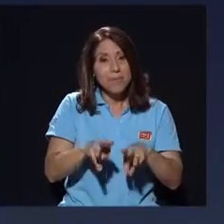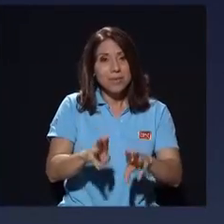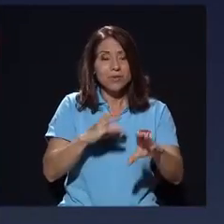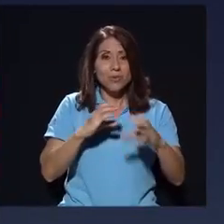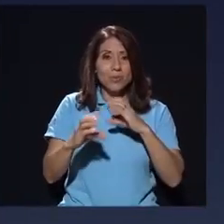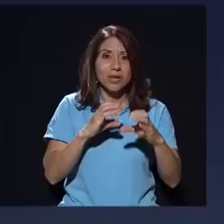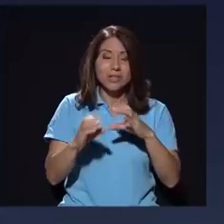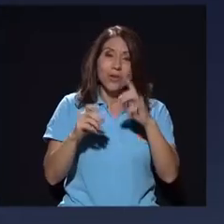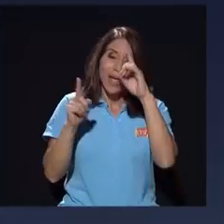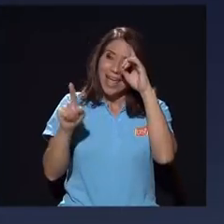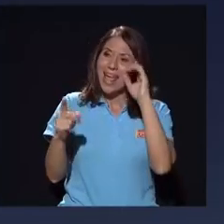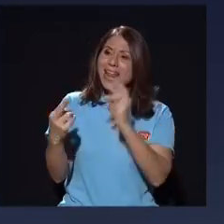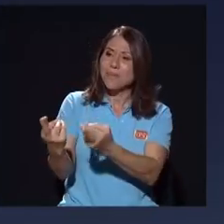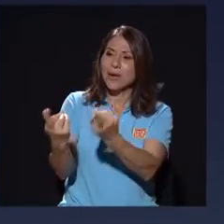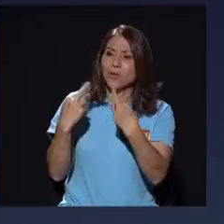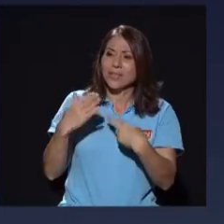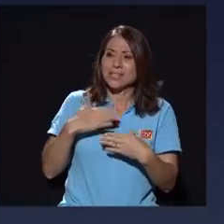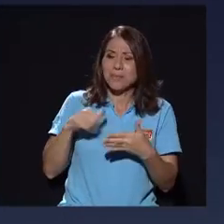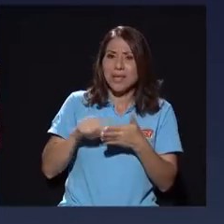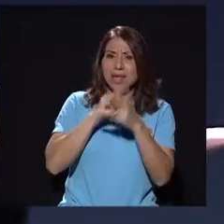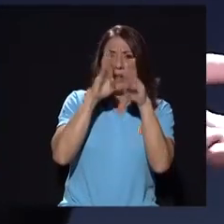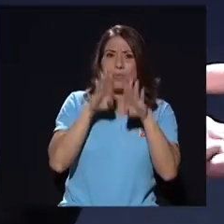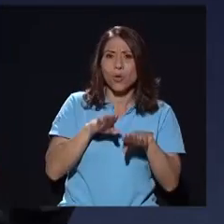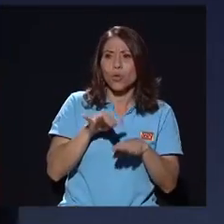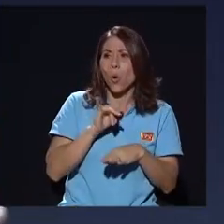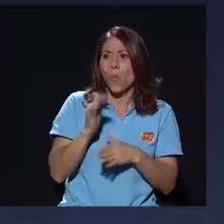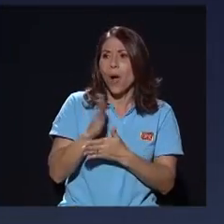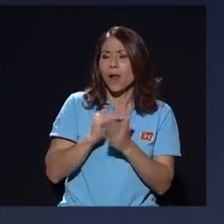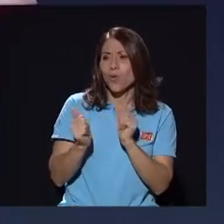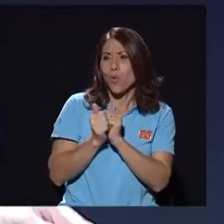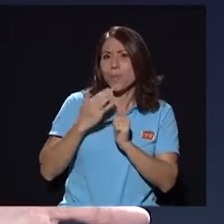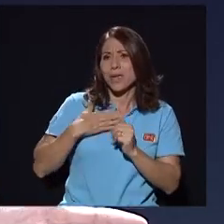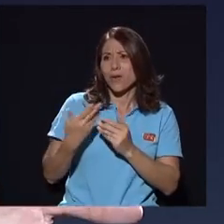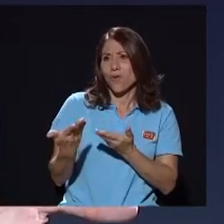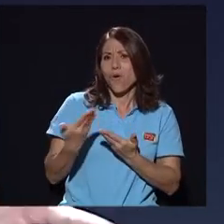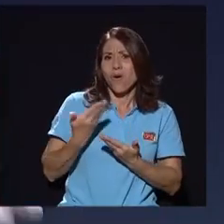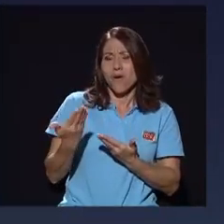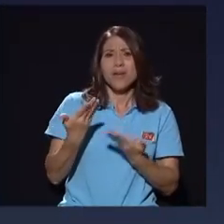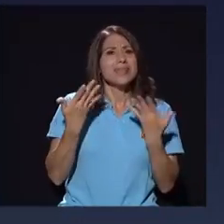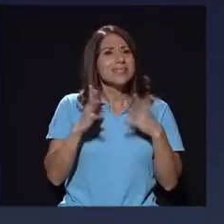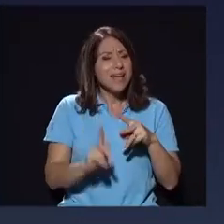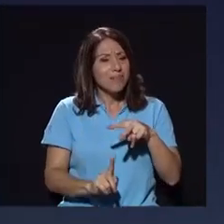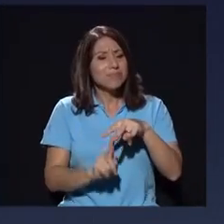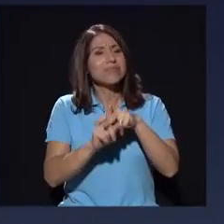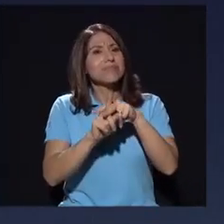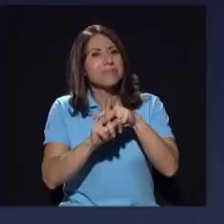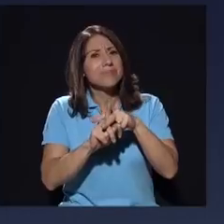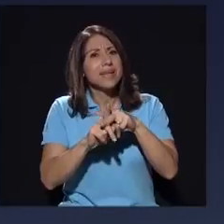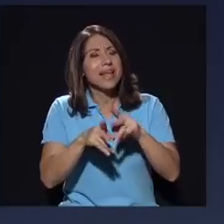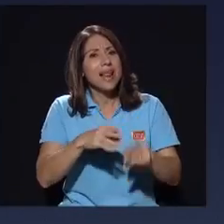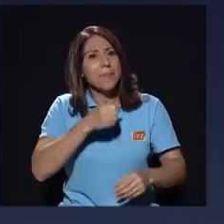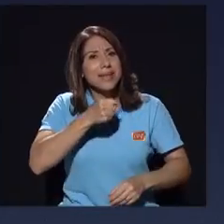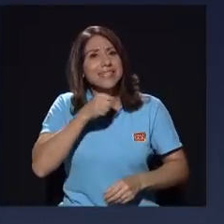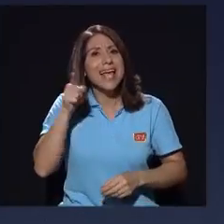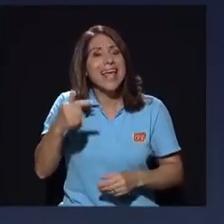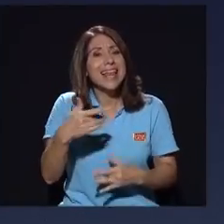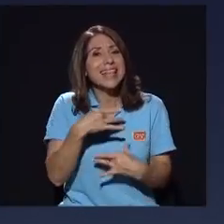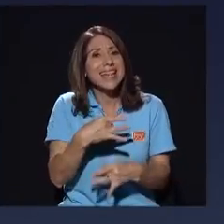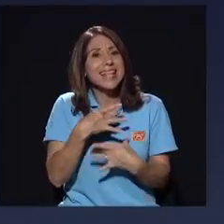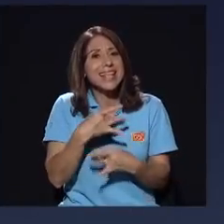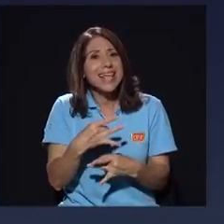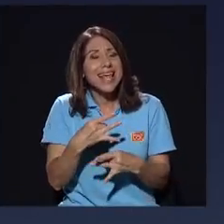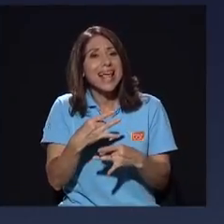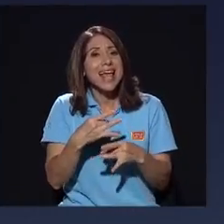él me contesta en el blog como si fuera conmigo o sea está en prensa él tenía el interés de asumir la presidencia de la